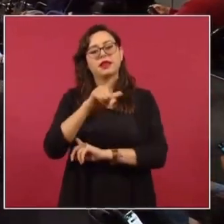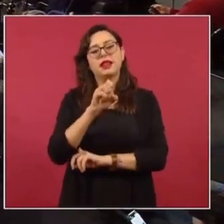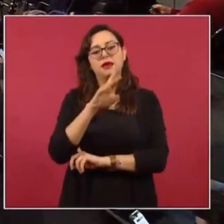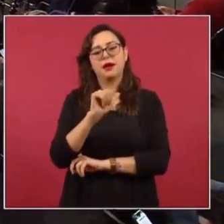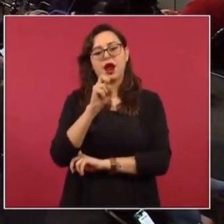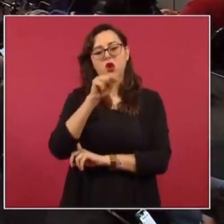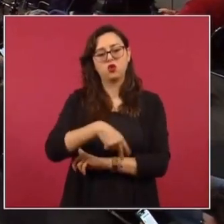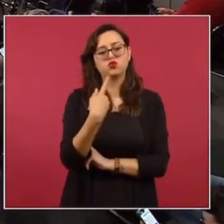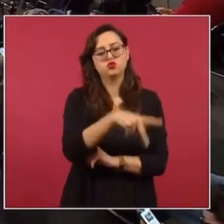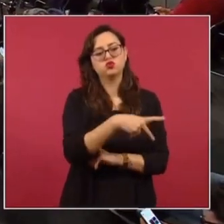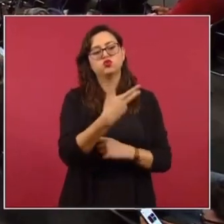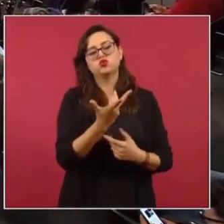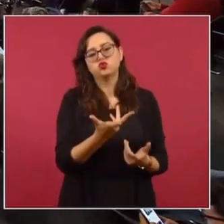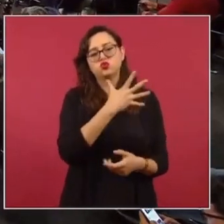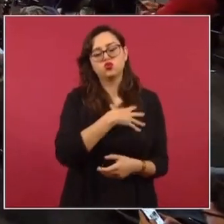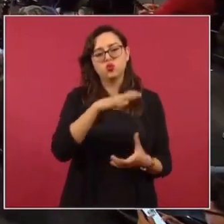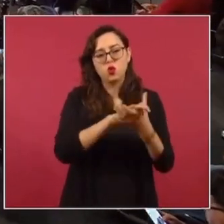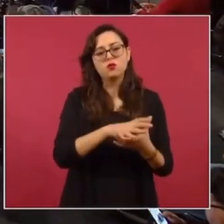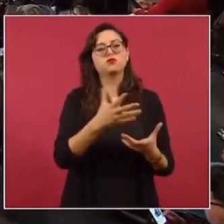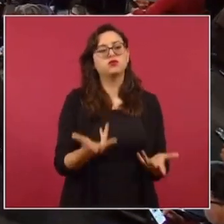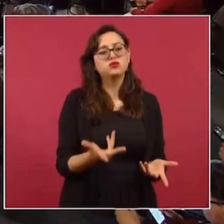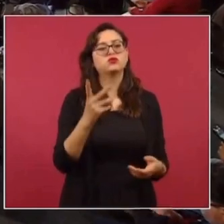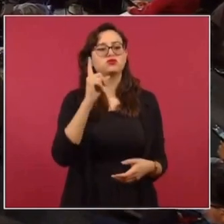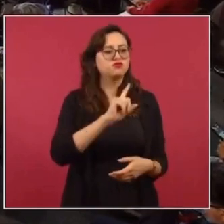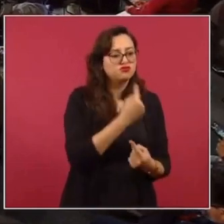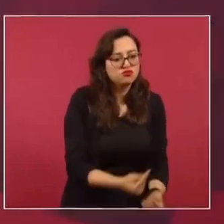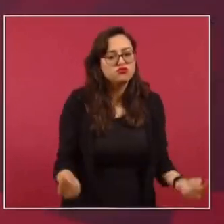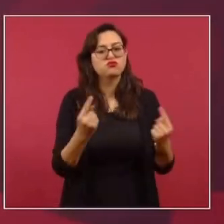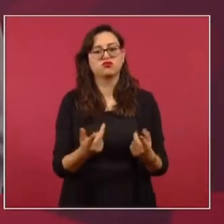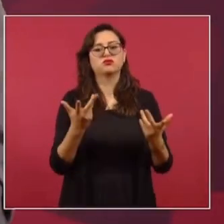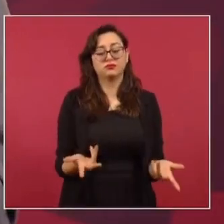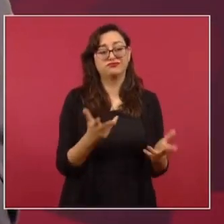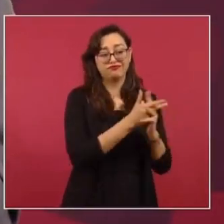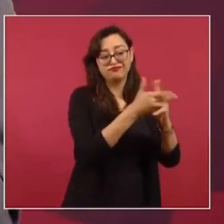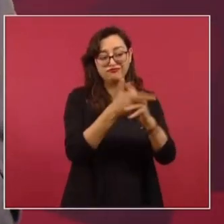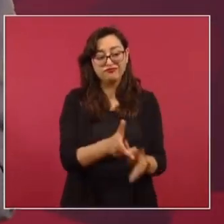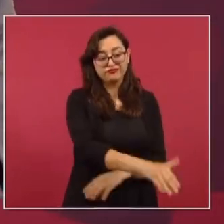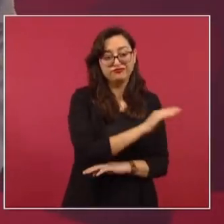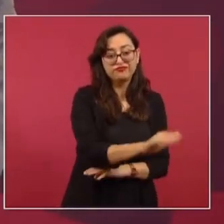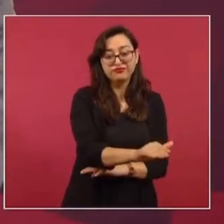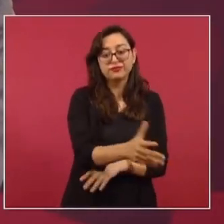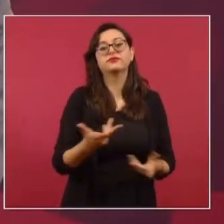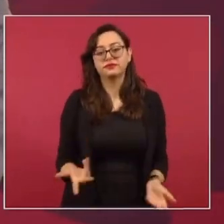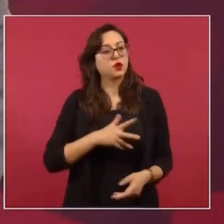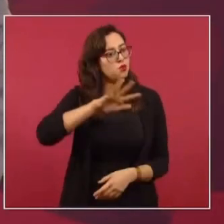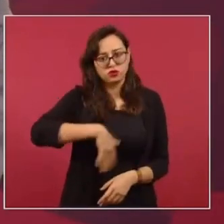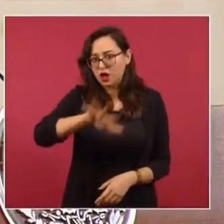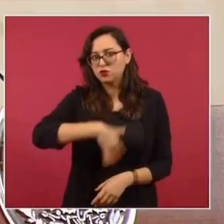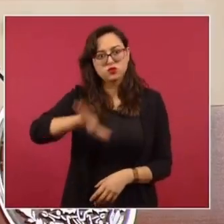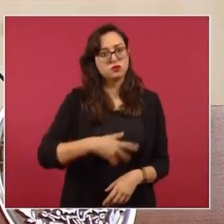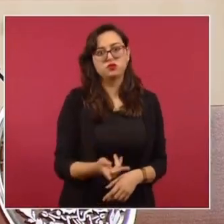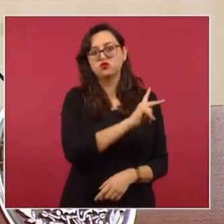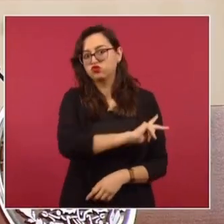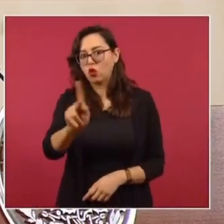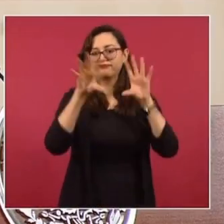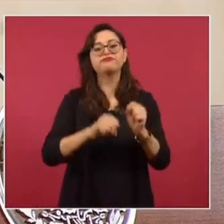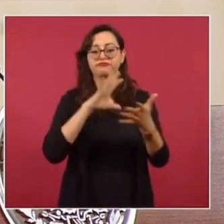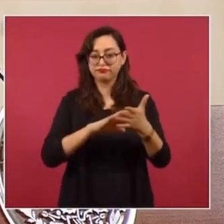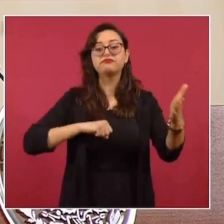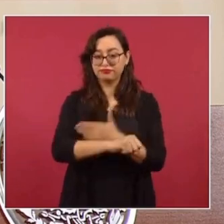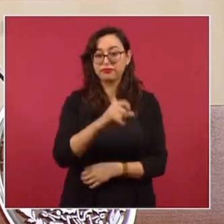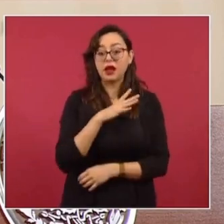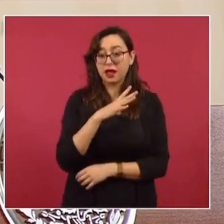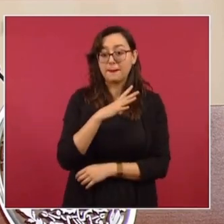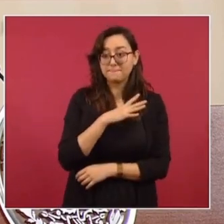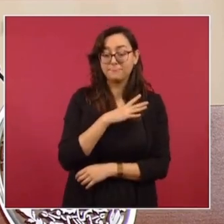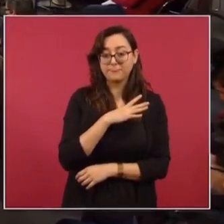Bavispe, de la familia Alevarón, Miller, Lanford. Se detuvo a todos los involucrados. En